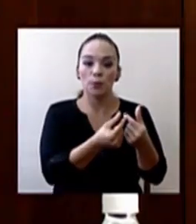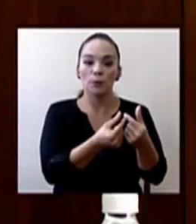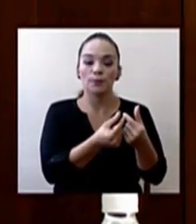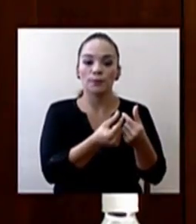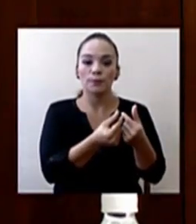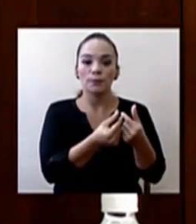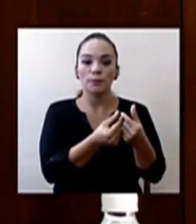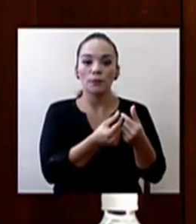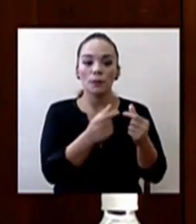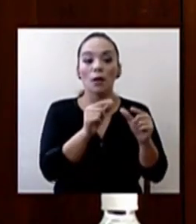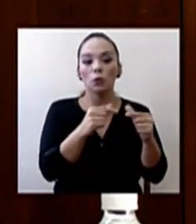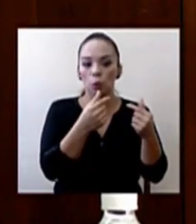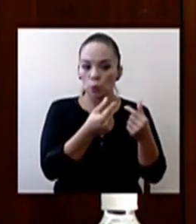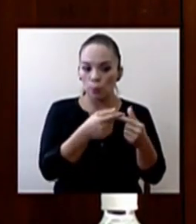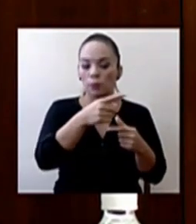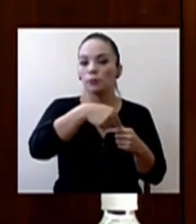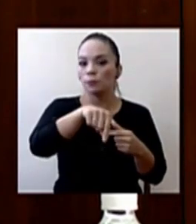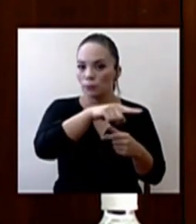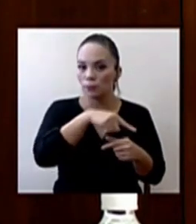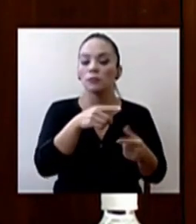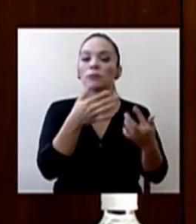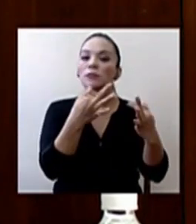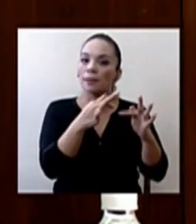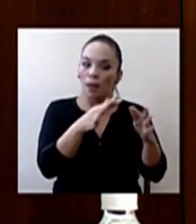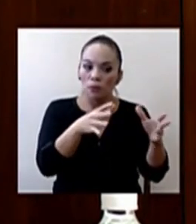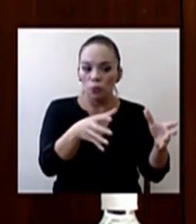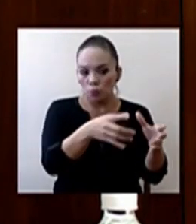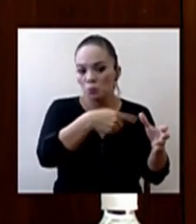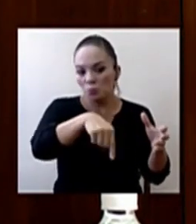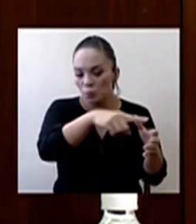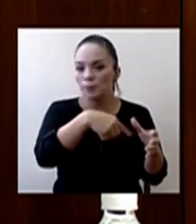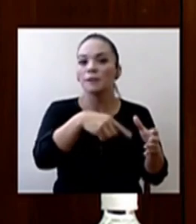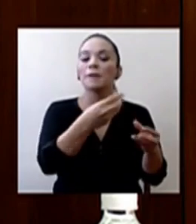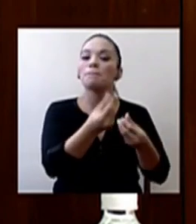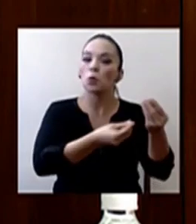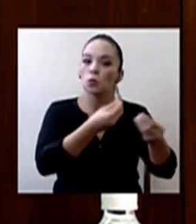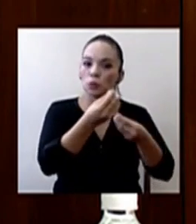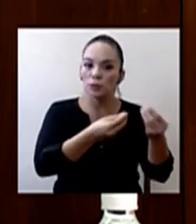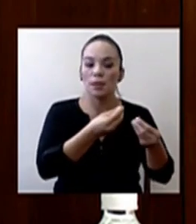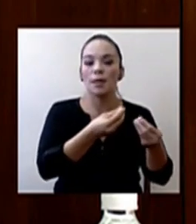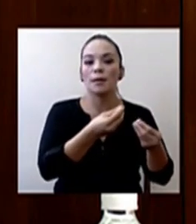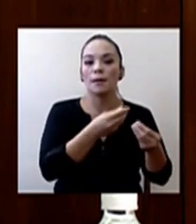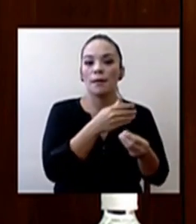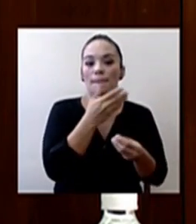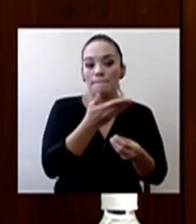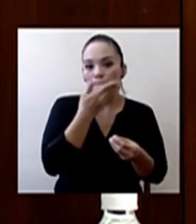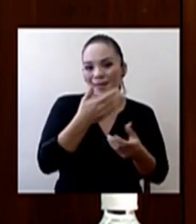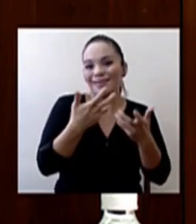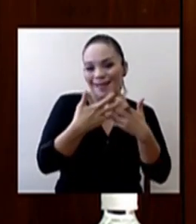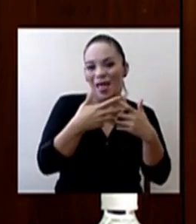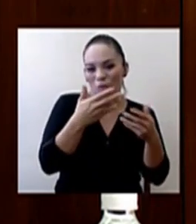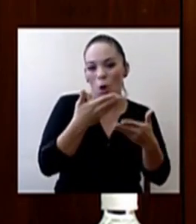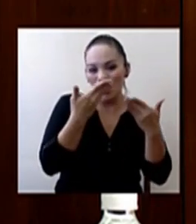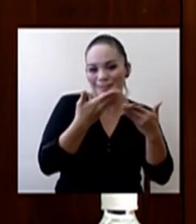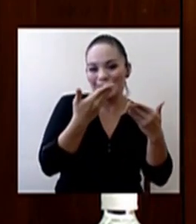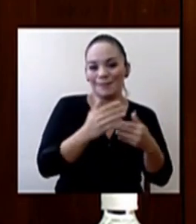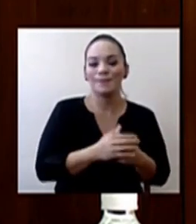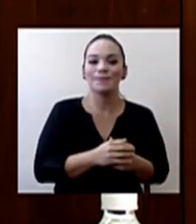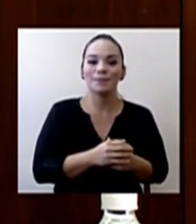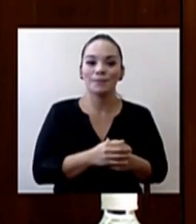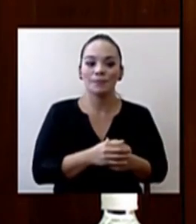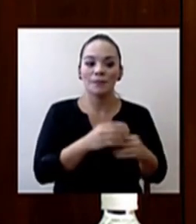armado para tratar de producir ventiladores localmente. Es un grupo